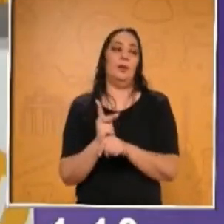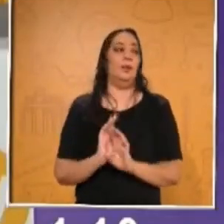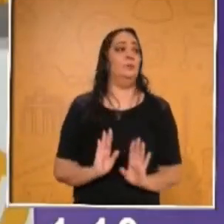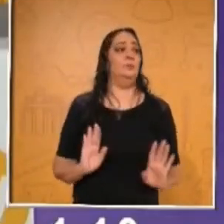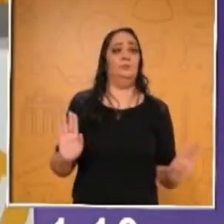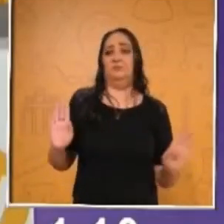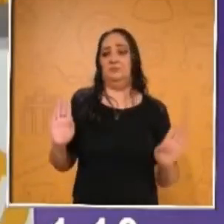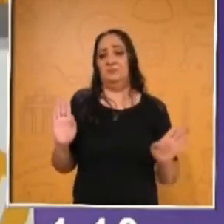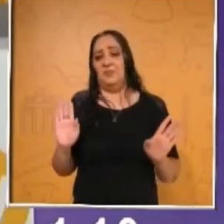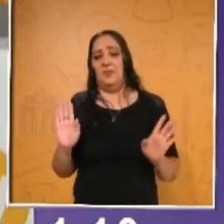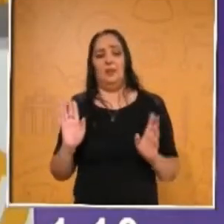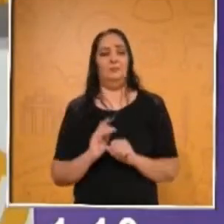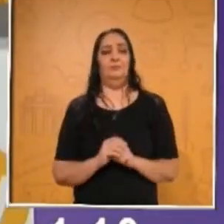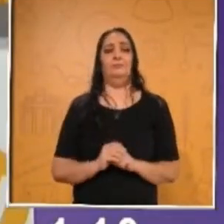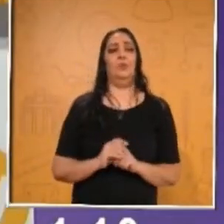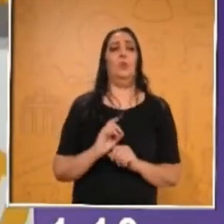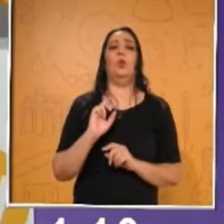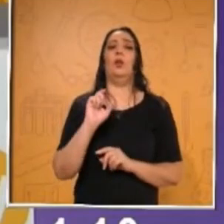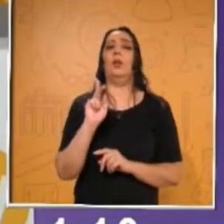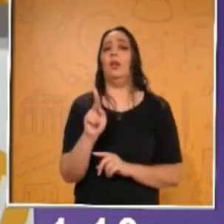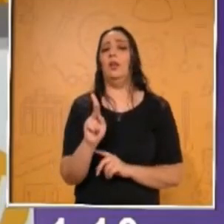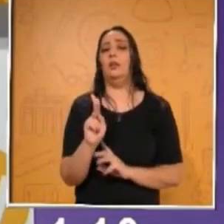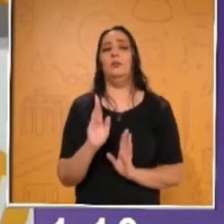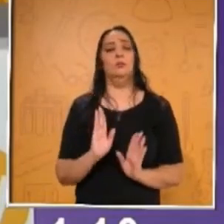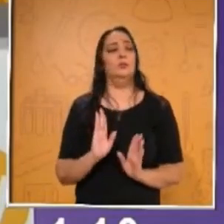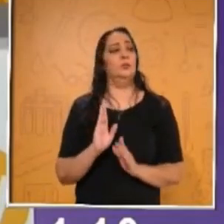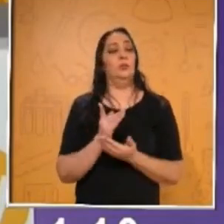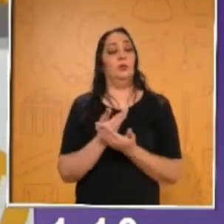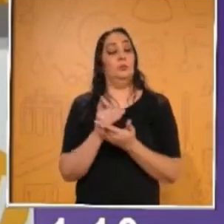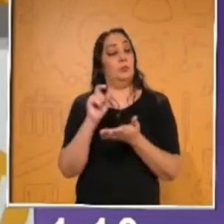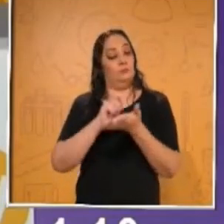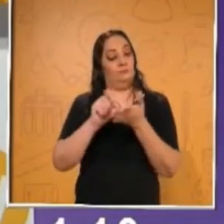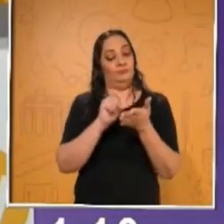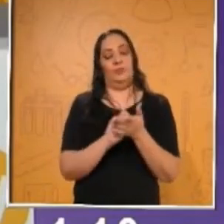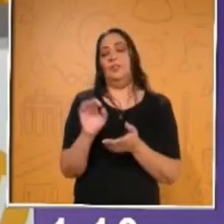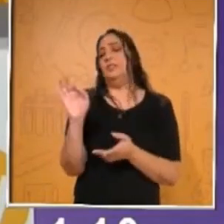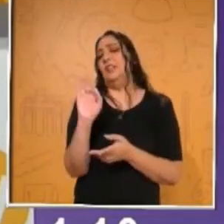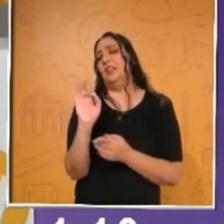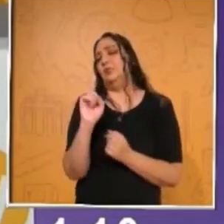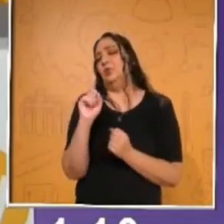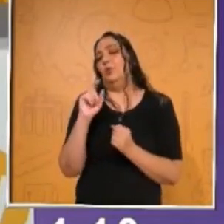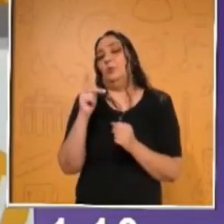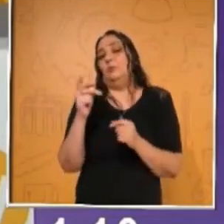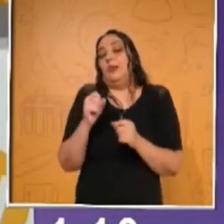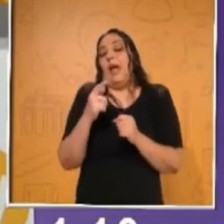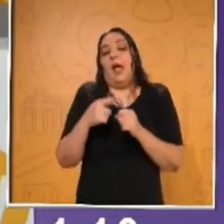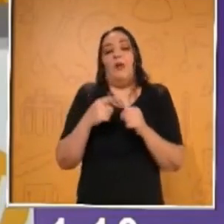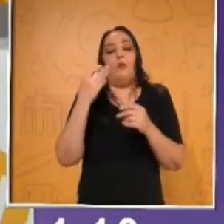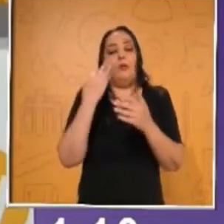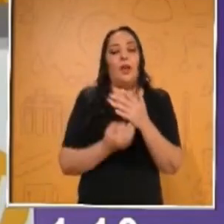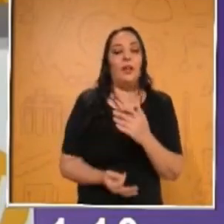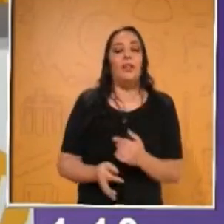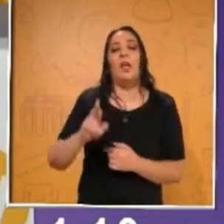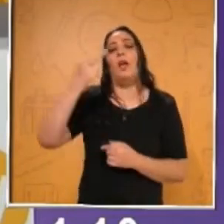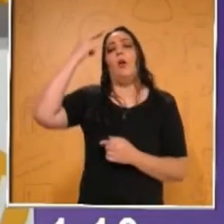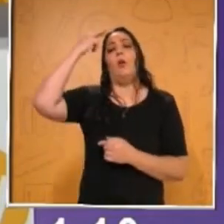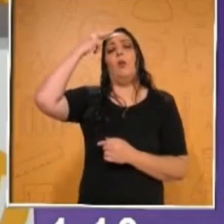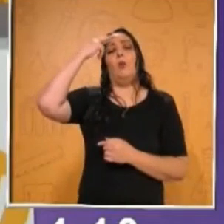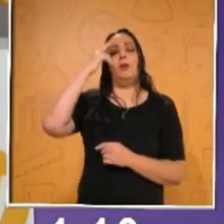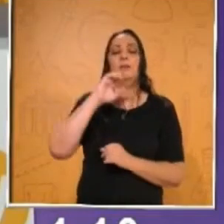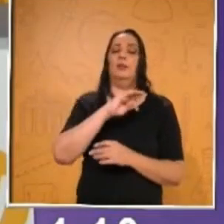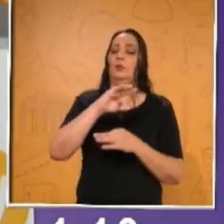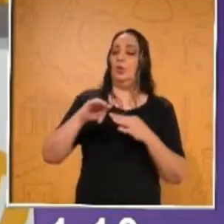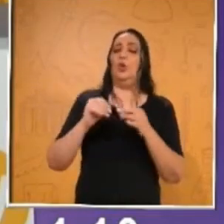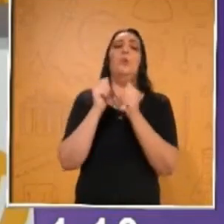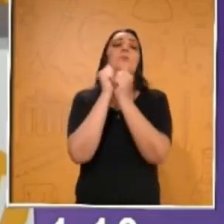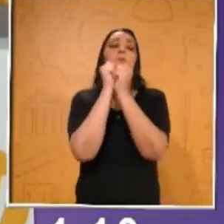pendiente ahí, ¿verdad? No. Muy bien, entonces, espero lo hayas apuntado. Si se te pasa algo, acuérdate, no te preocupes, no pasa nada. Todo se